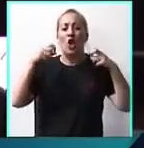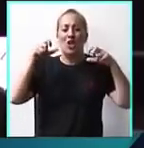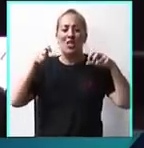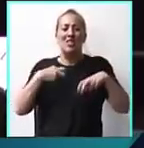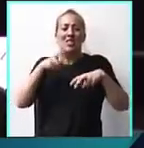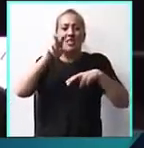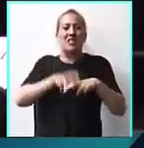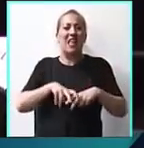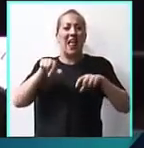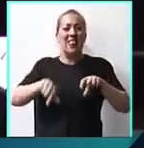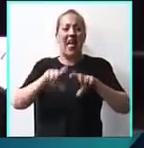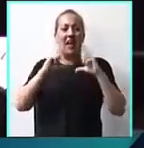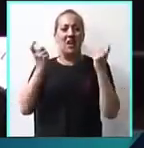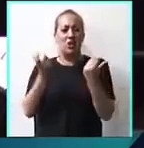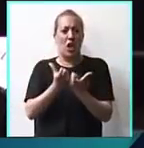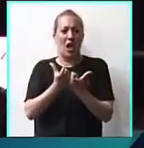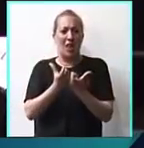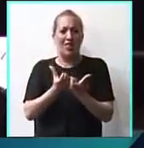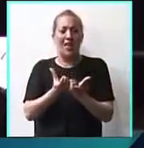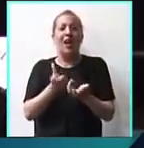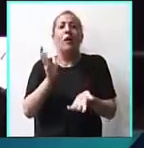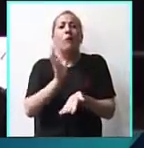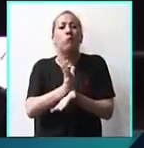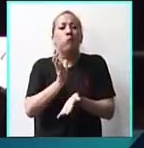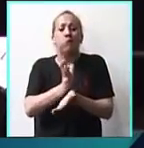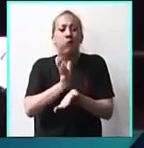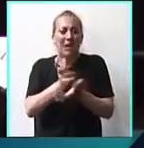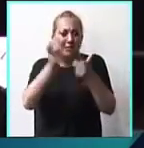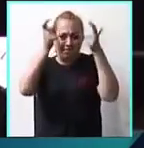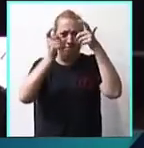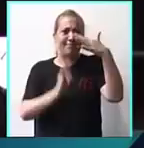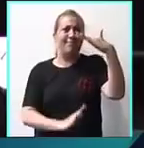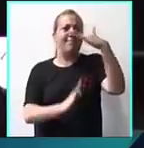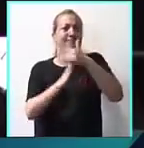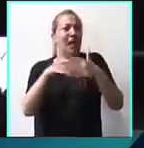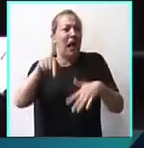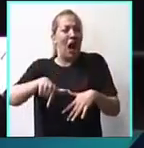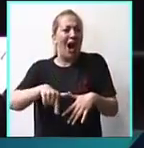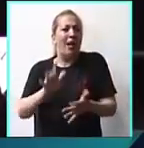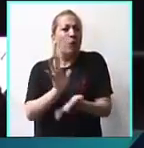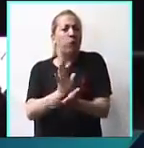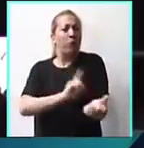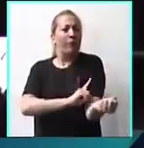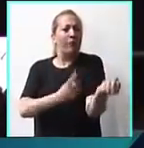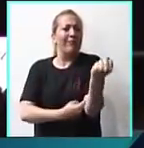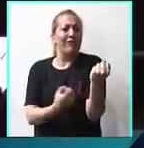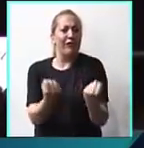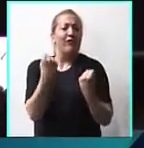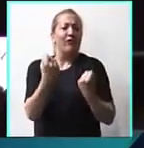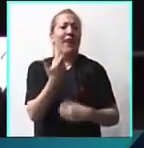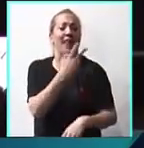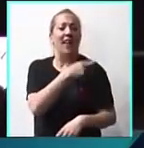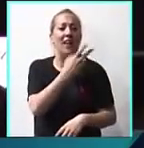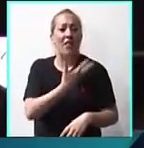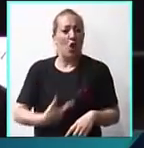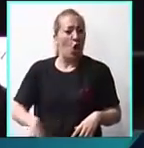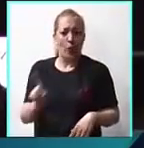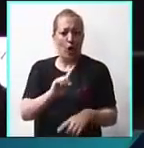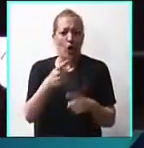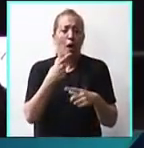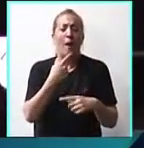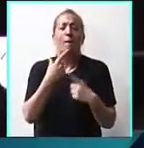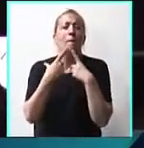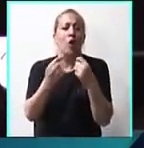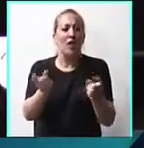Así que el espíritu napoleónico, el animus legislandi que se ha apoderado del jefe de gobierno no se lo cuestionamos, solo le